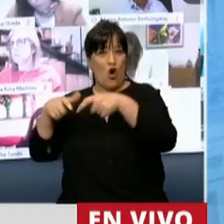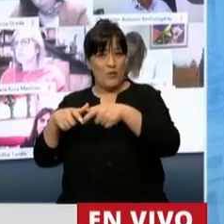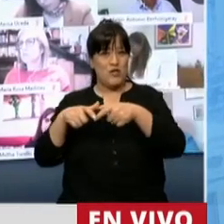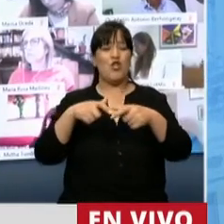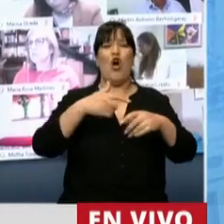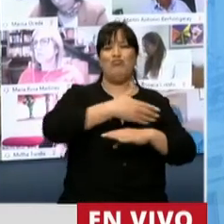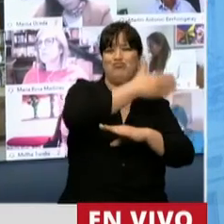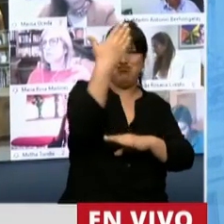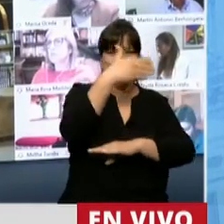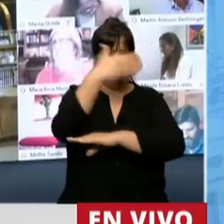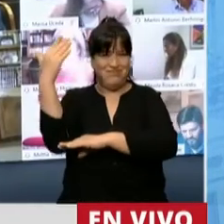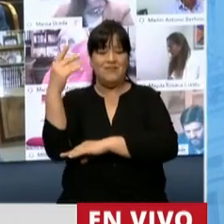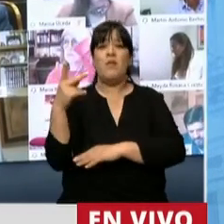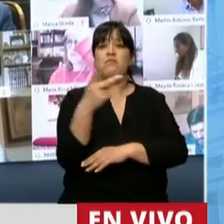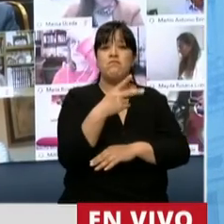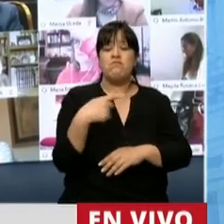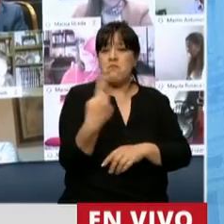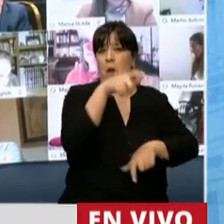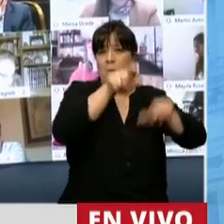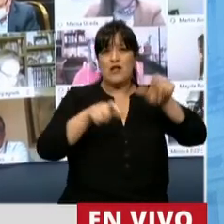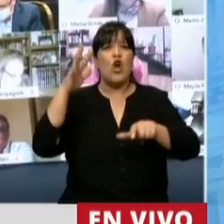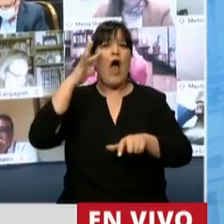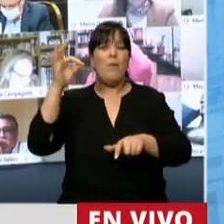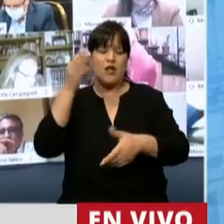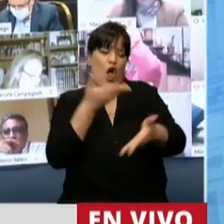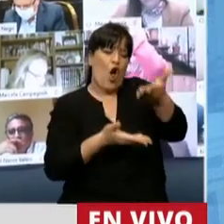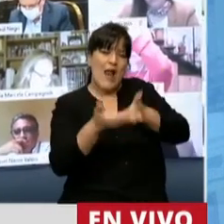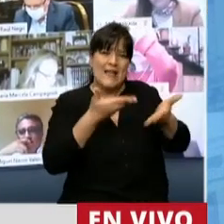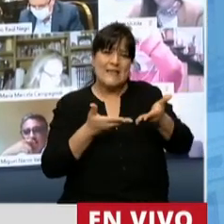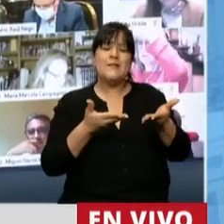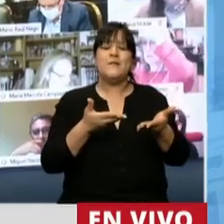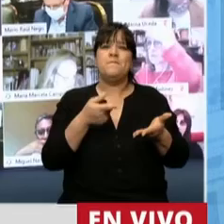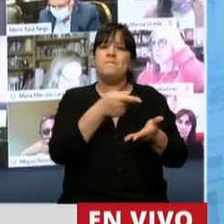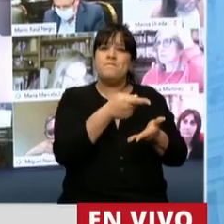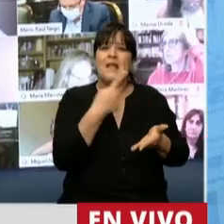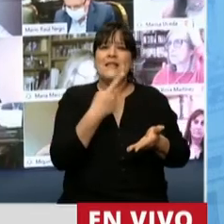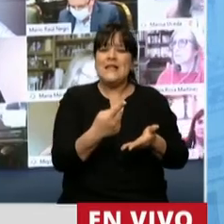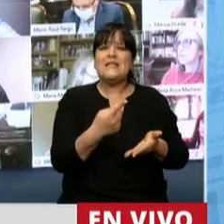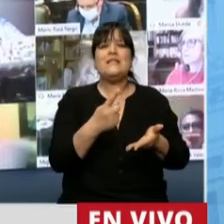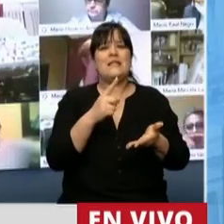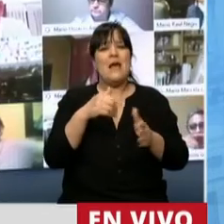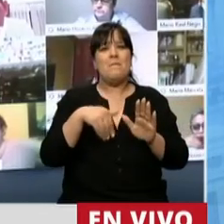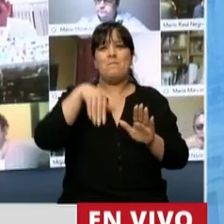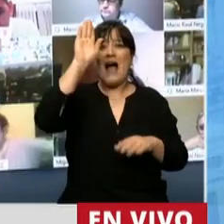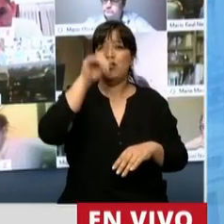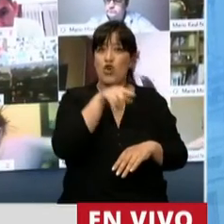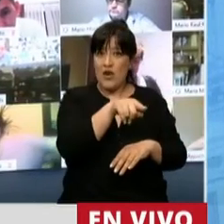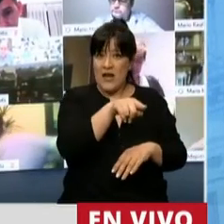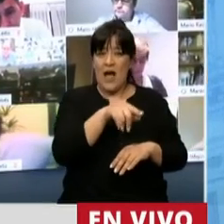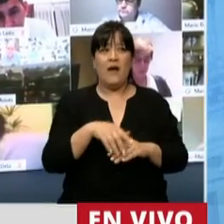aparecían opiniones que implicaban o sugerían una actitud de la mayoría